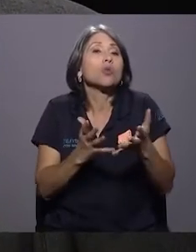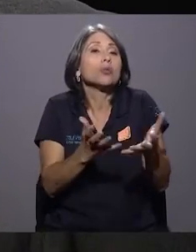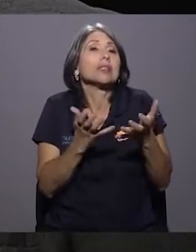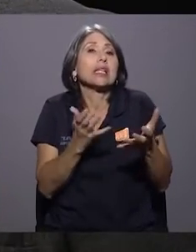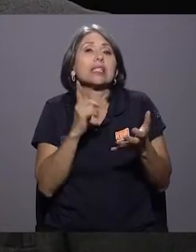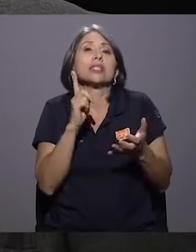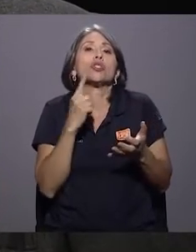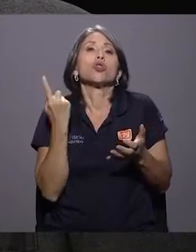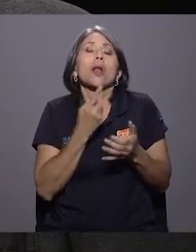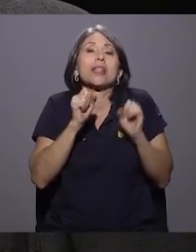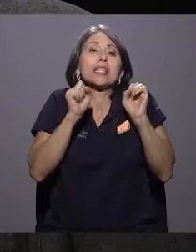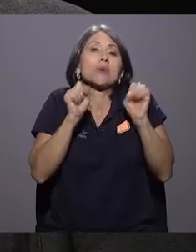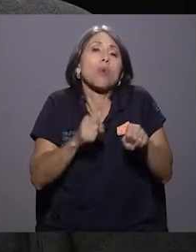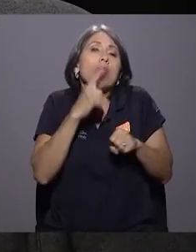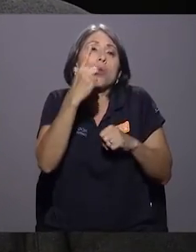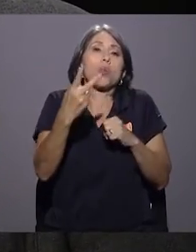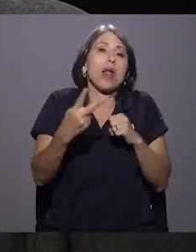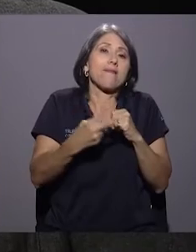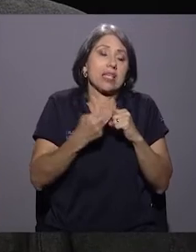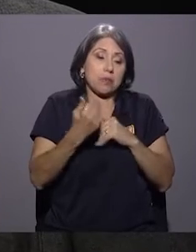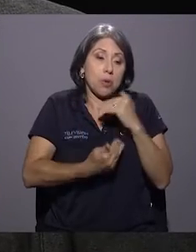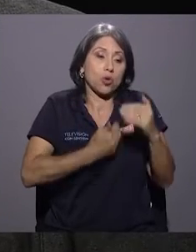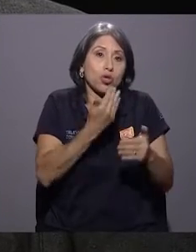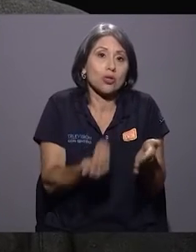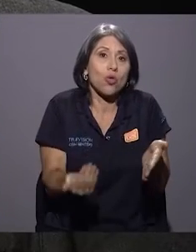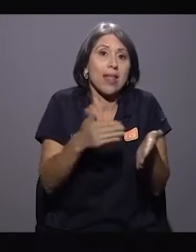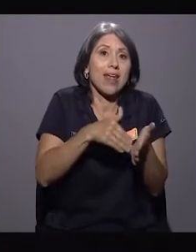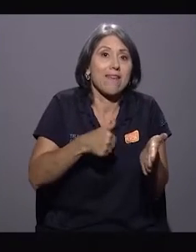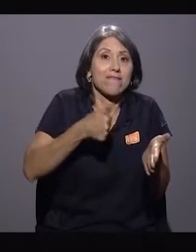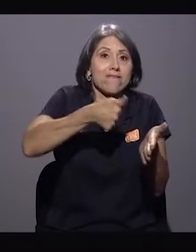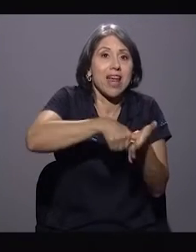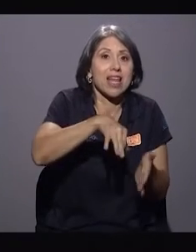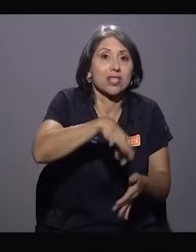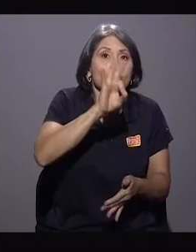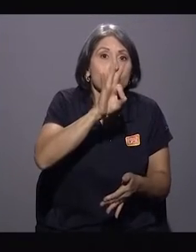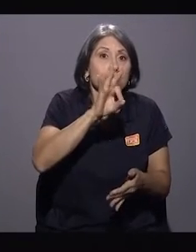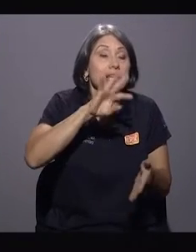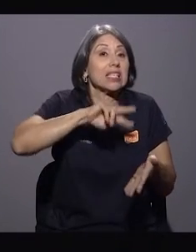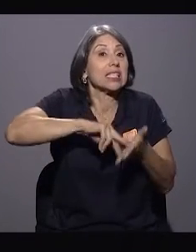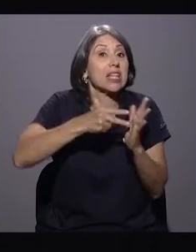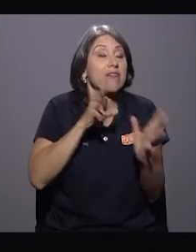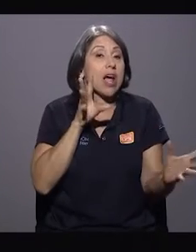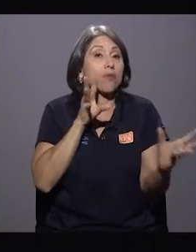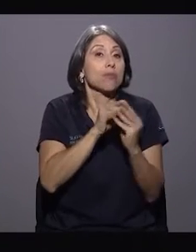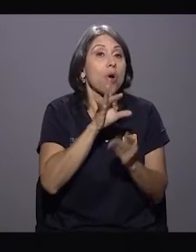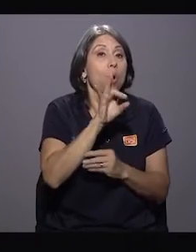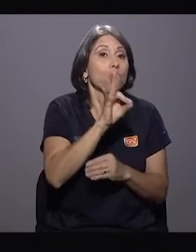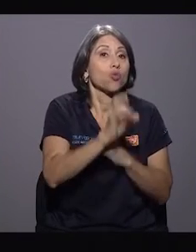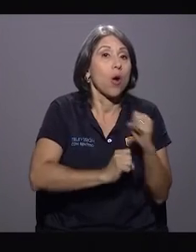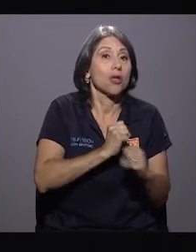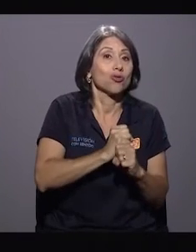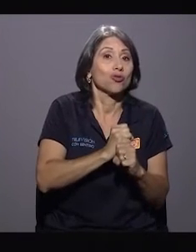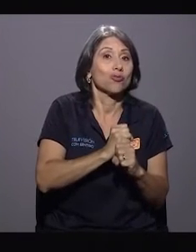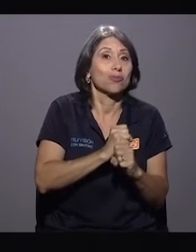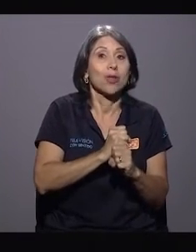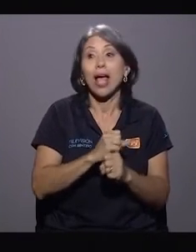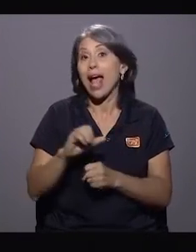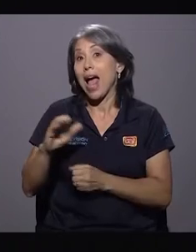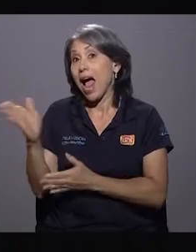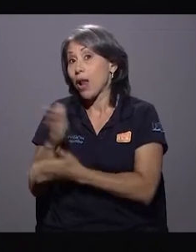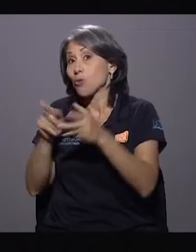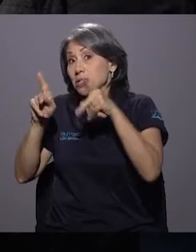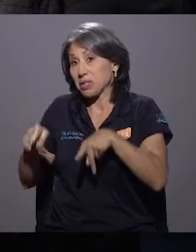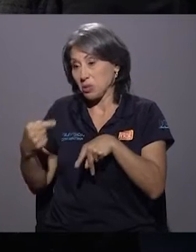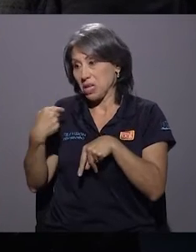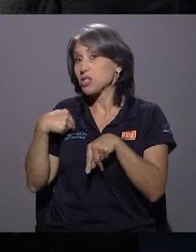sea sólo un proceso de reelección, con lo cual habría ocho años de gestión. Y algunos, que me incluyo yo en este grupo, estamos abogando